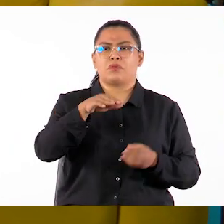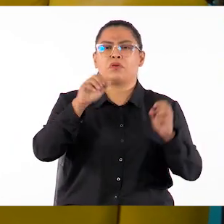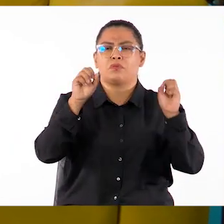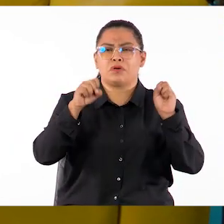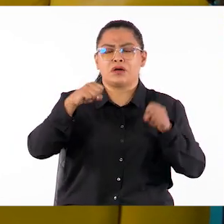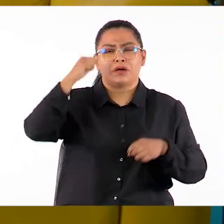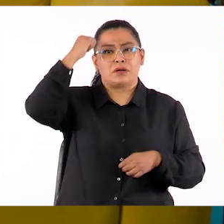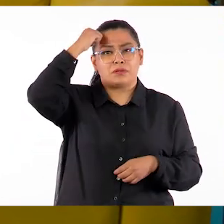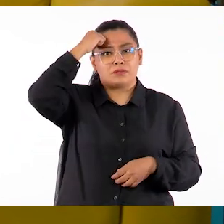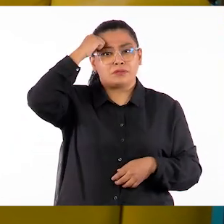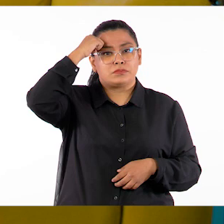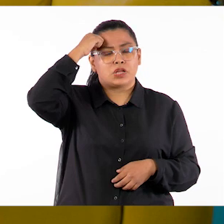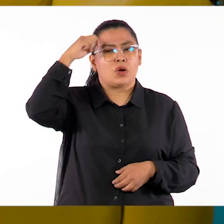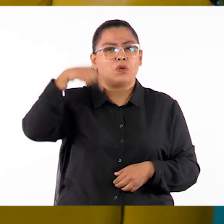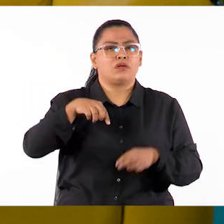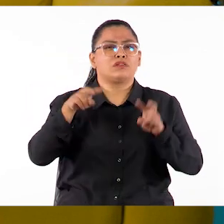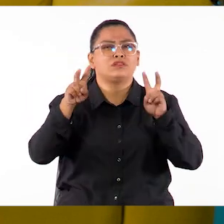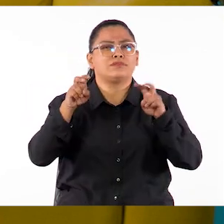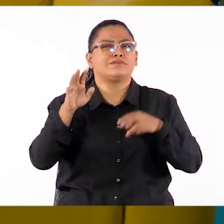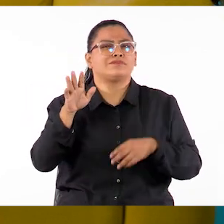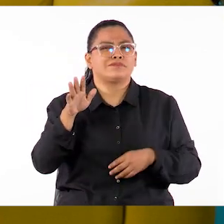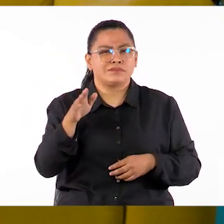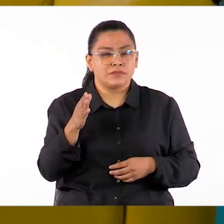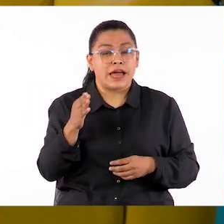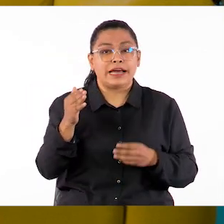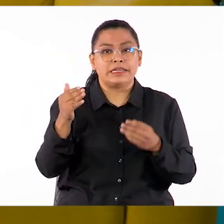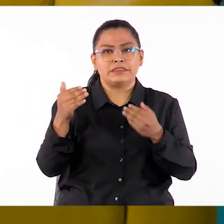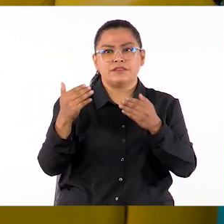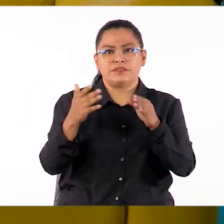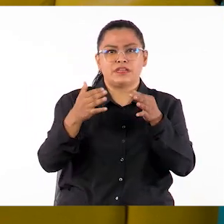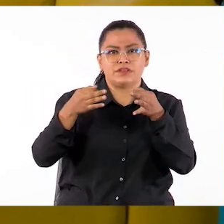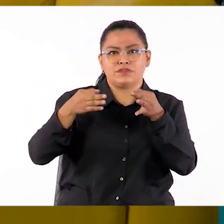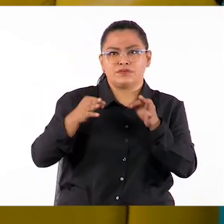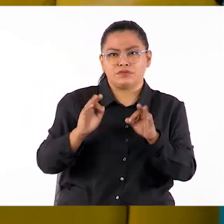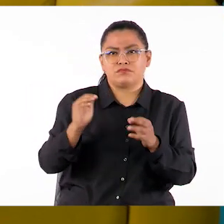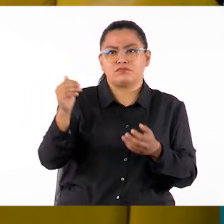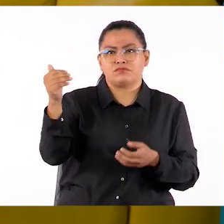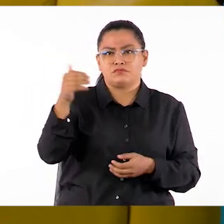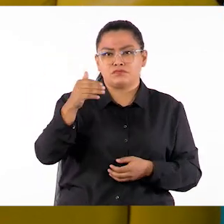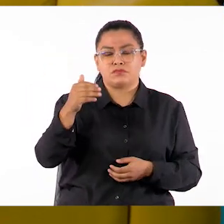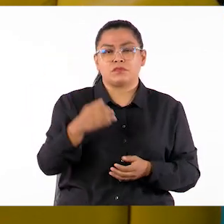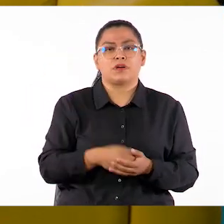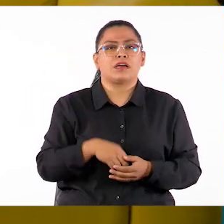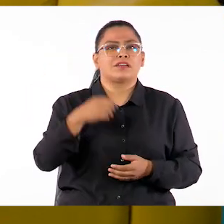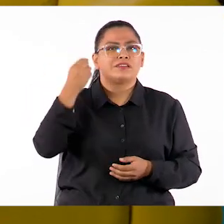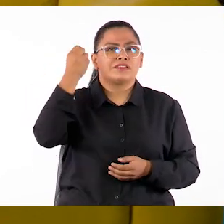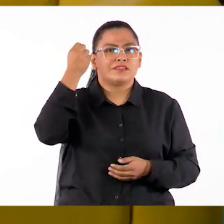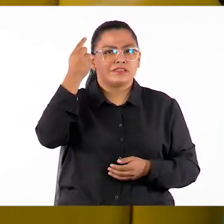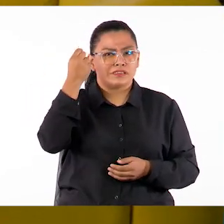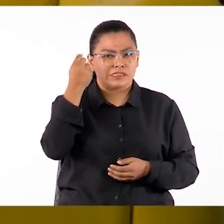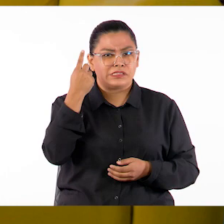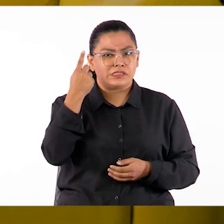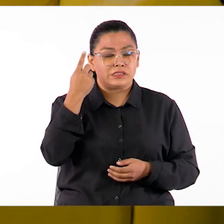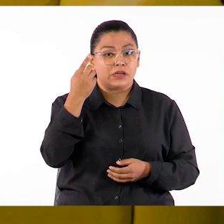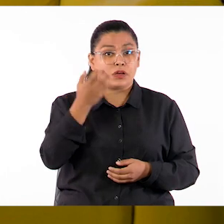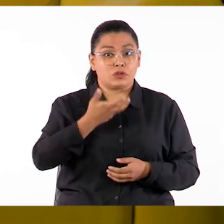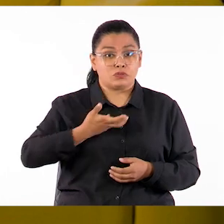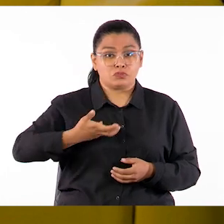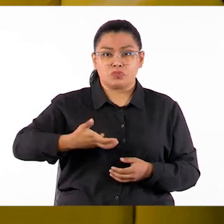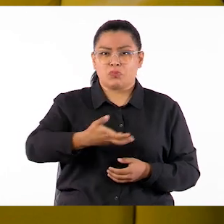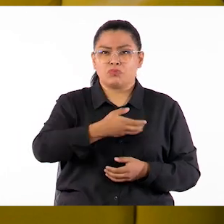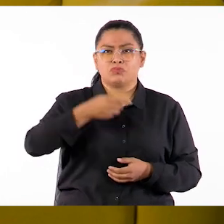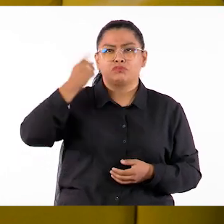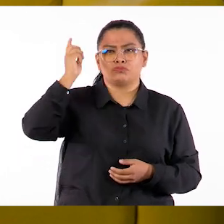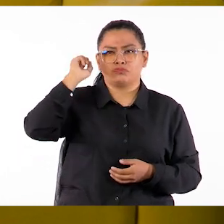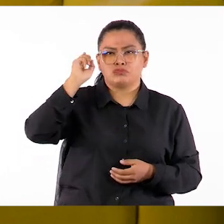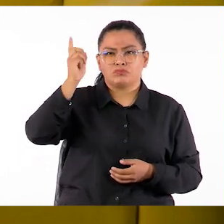hablaremos acerca de la multimodalidad, la cual entenderemos como la posibilidad que tenemos como docentes de